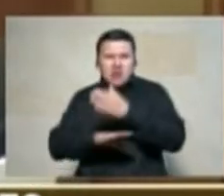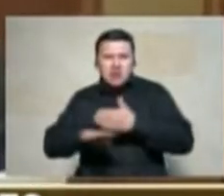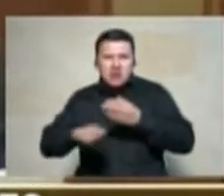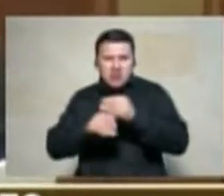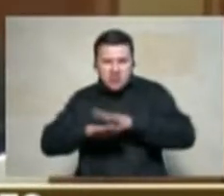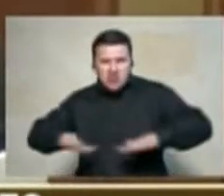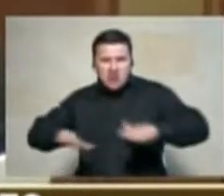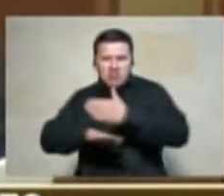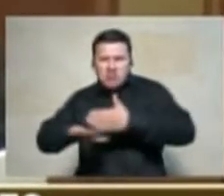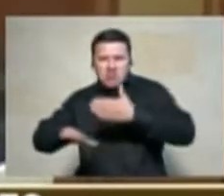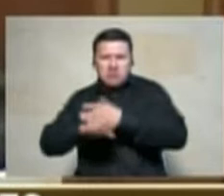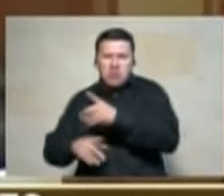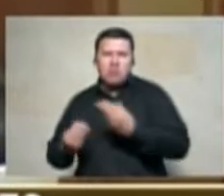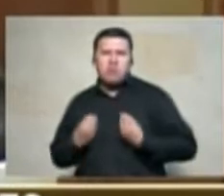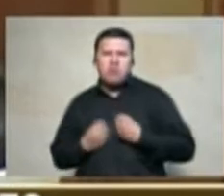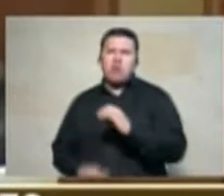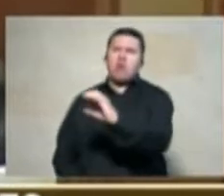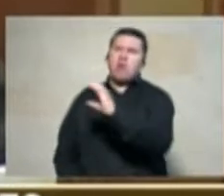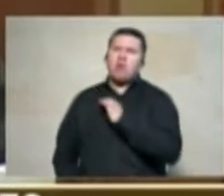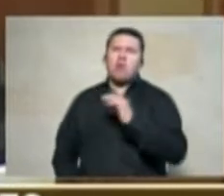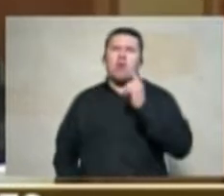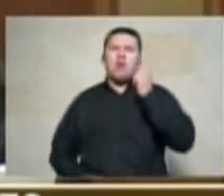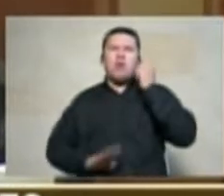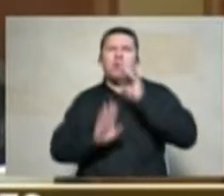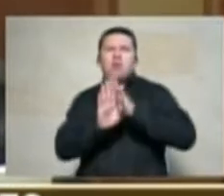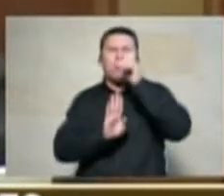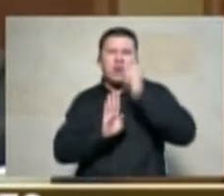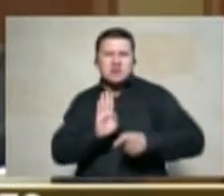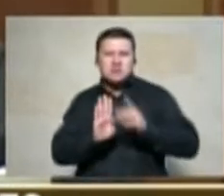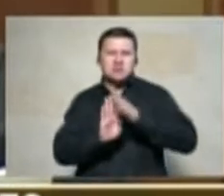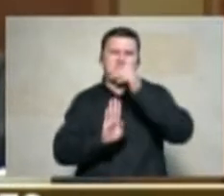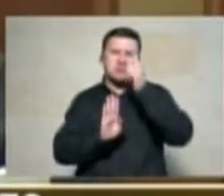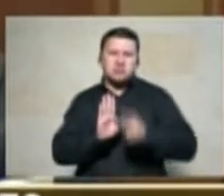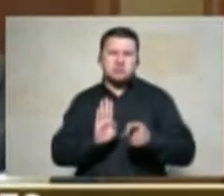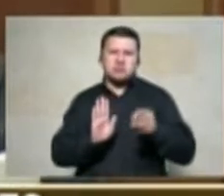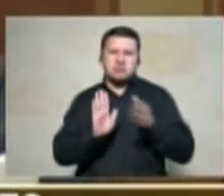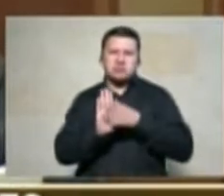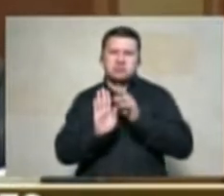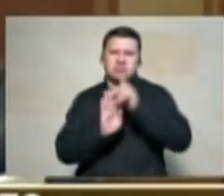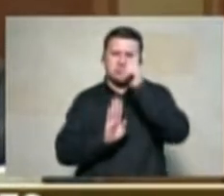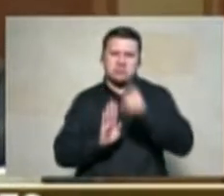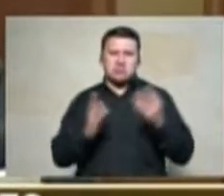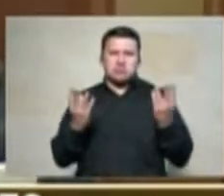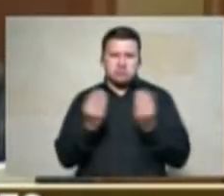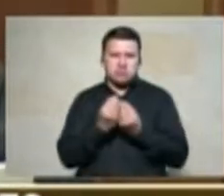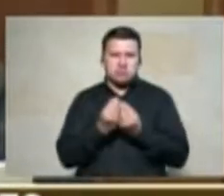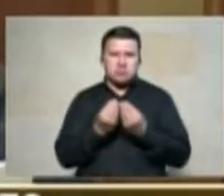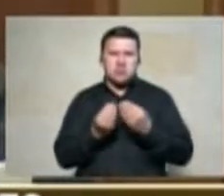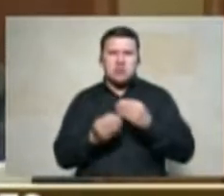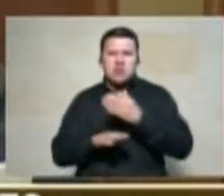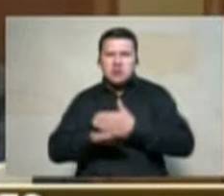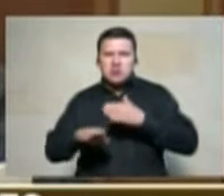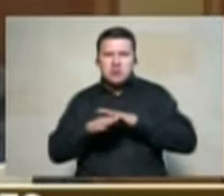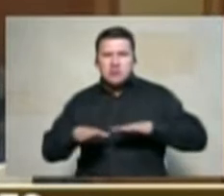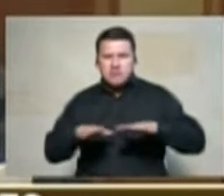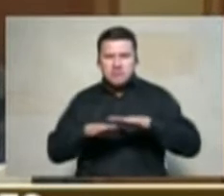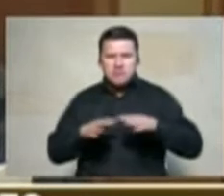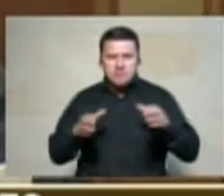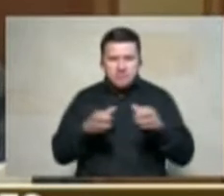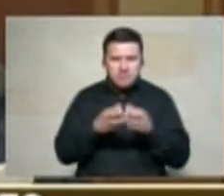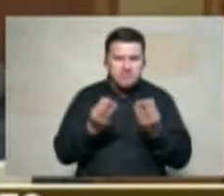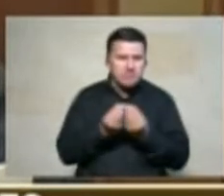un salario los jueces los magistrados que intervienen en la restitución de tierras aquí nadie se está